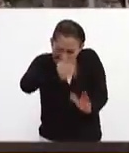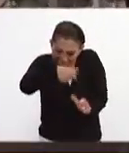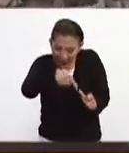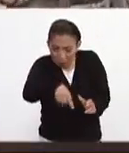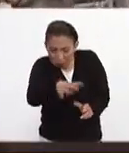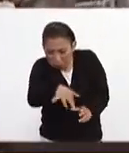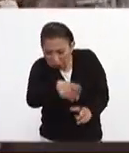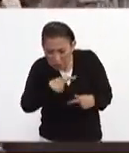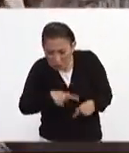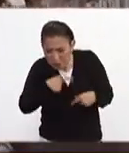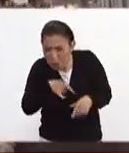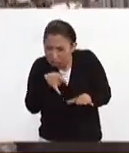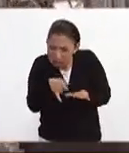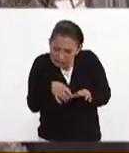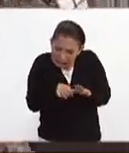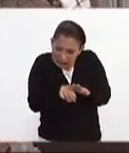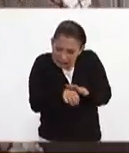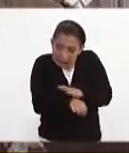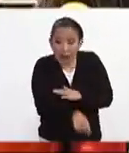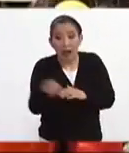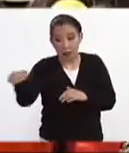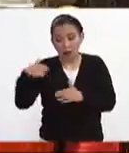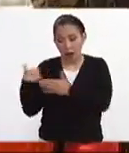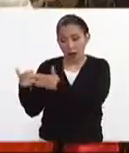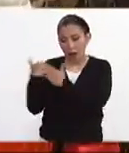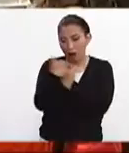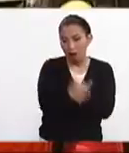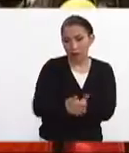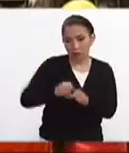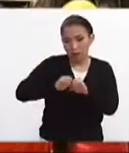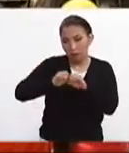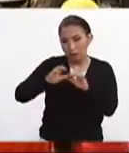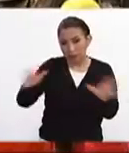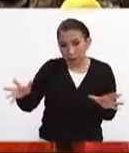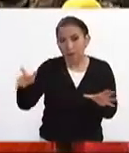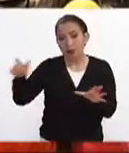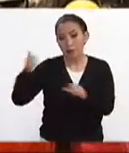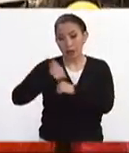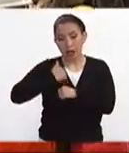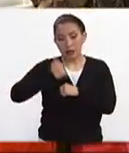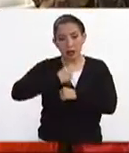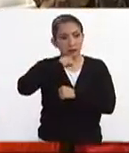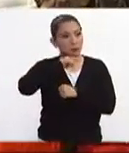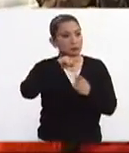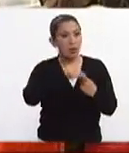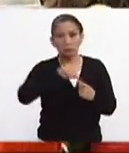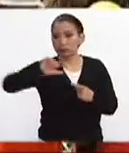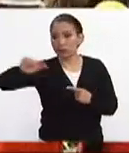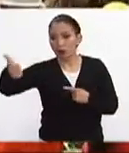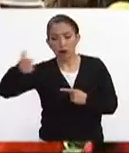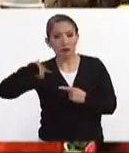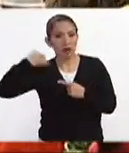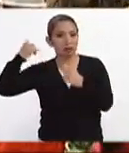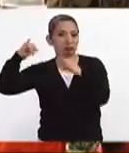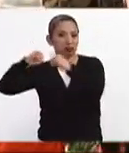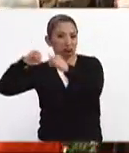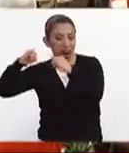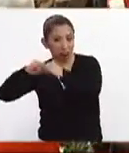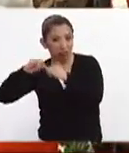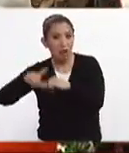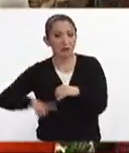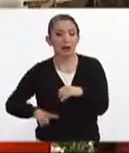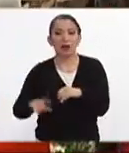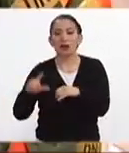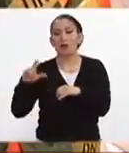encuentran esas personas. Obviamente en esto están participando no solamente militares, sino también otras dependencias del gobierno,